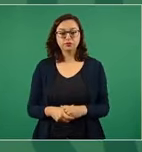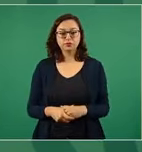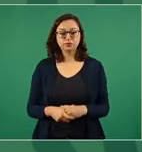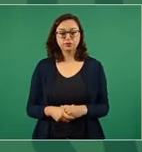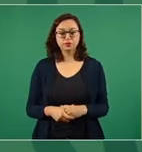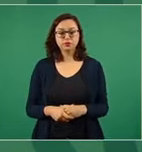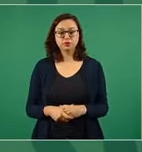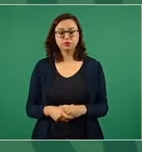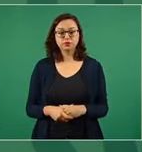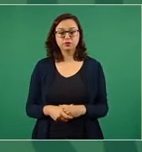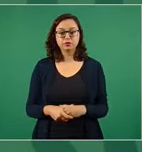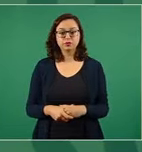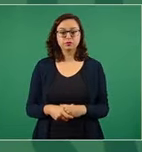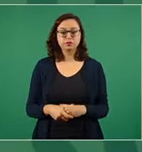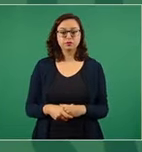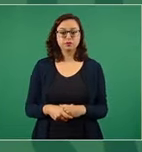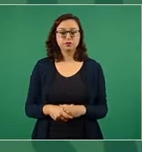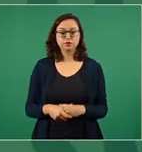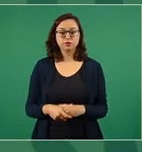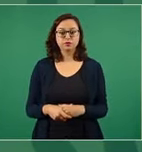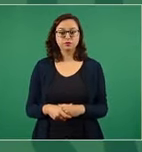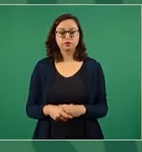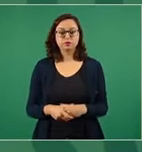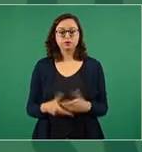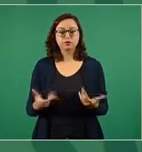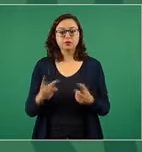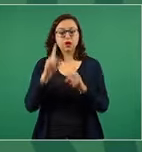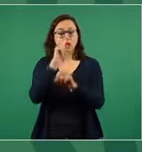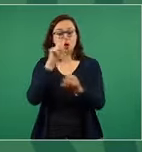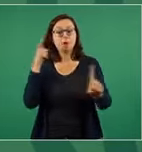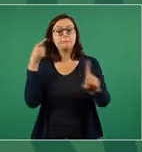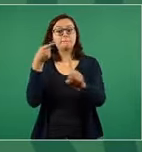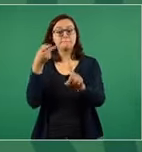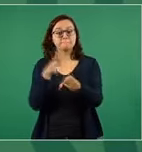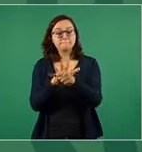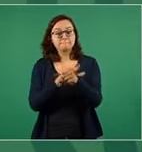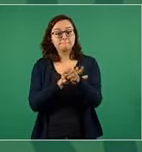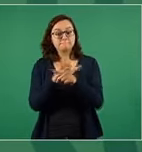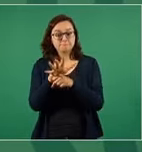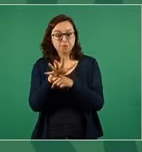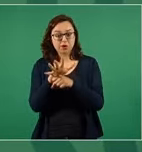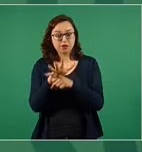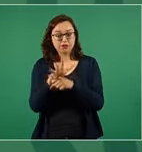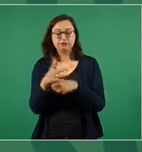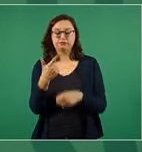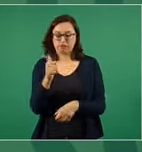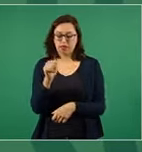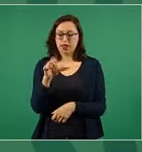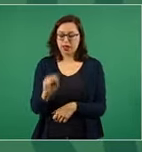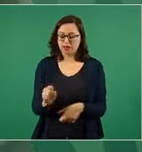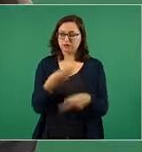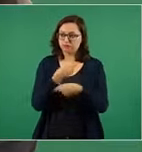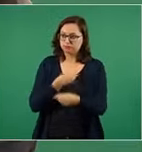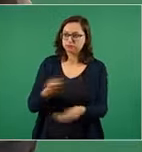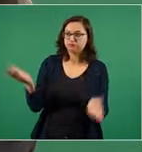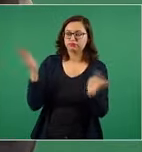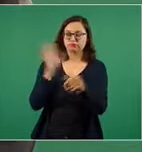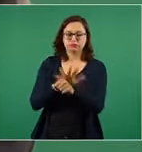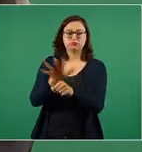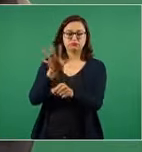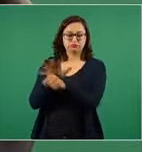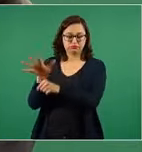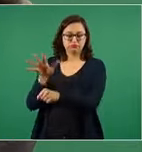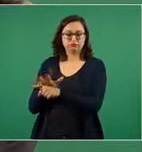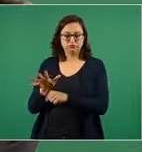estas tres medidas con el propósito de que no falte el gas en la